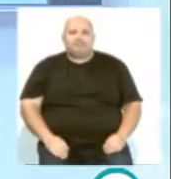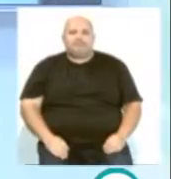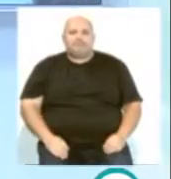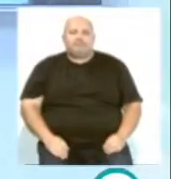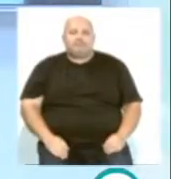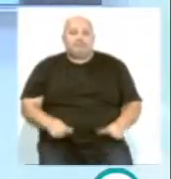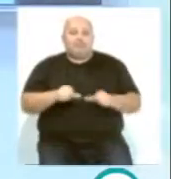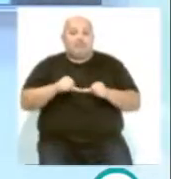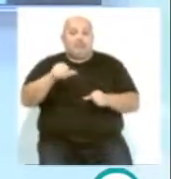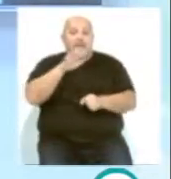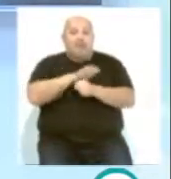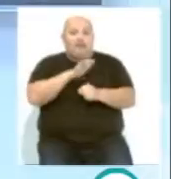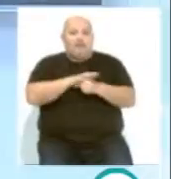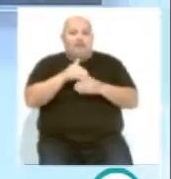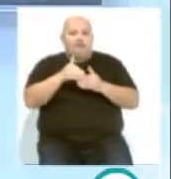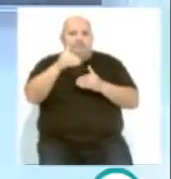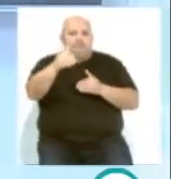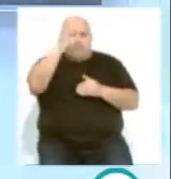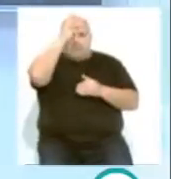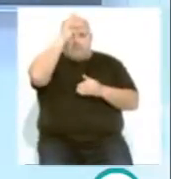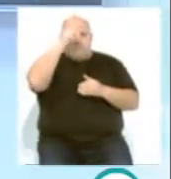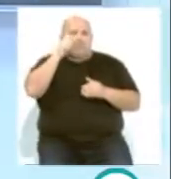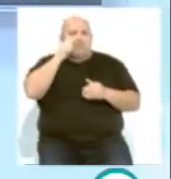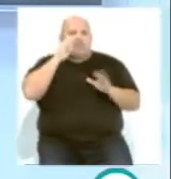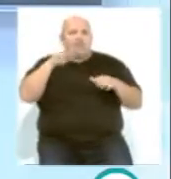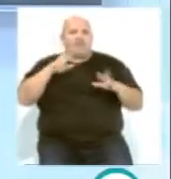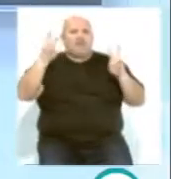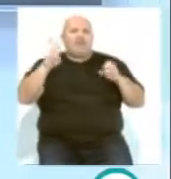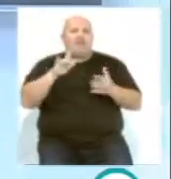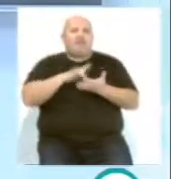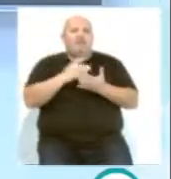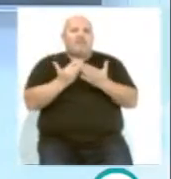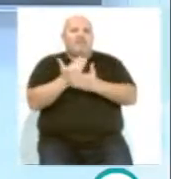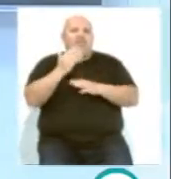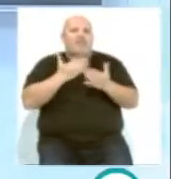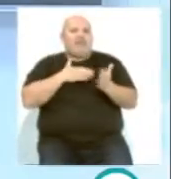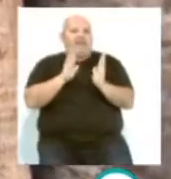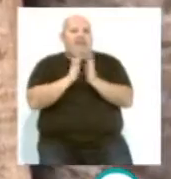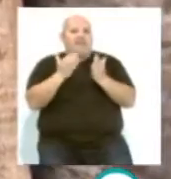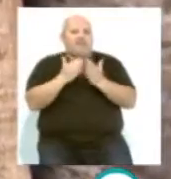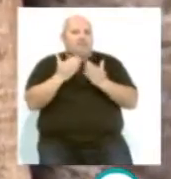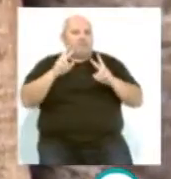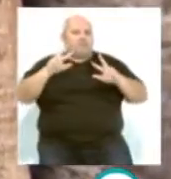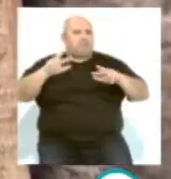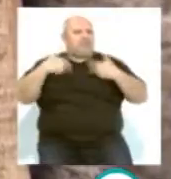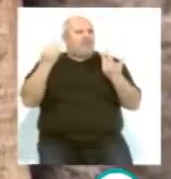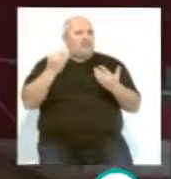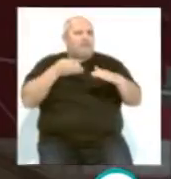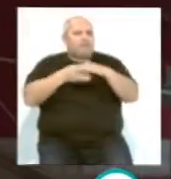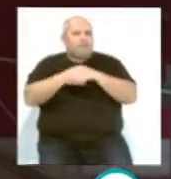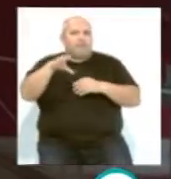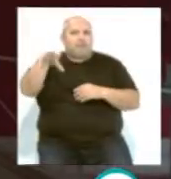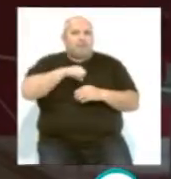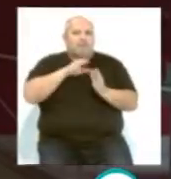Y desde este martes y hasta el próximo domingo el Museo de Cádiz celebra el Día del Libro. La iniciativa Liberación permitirá a los visitantes